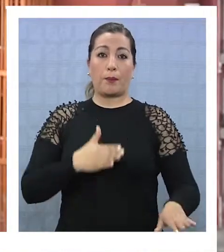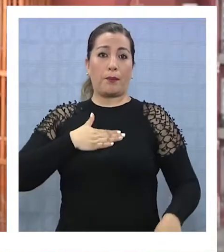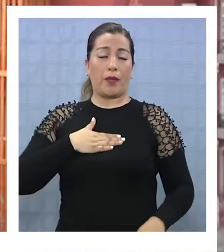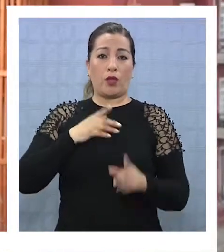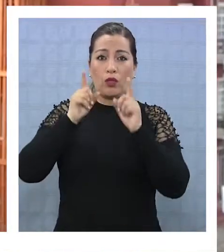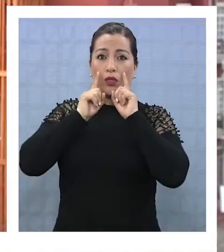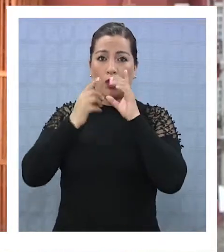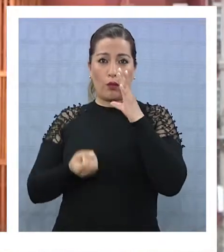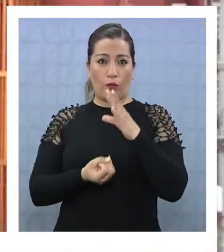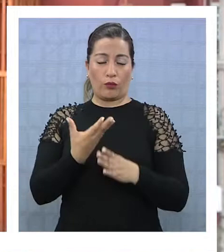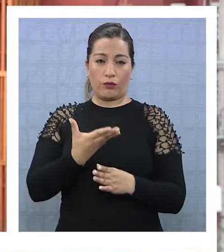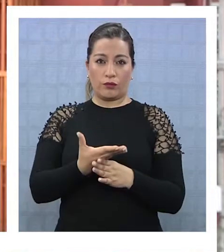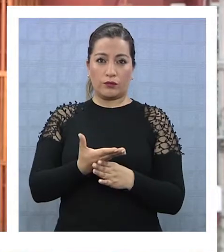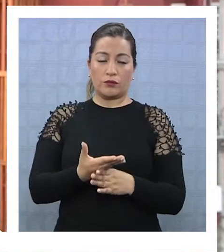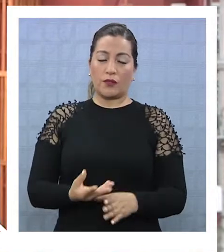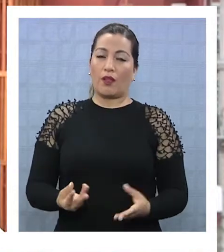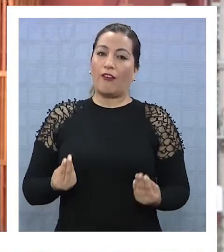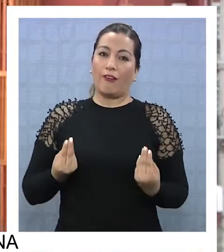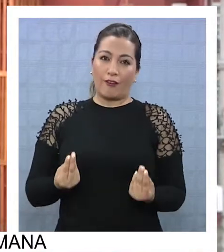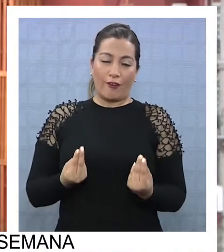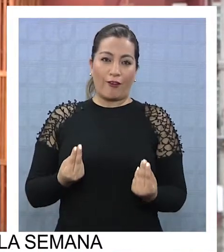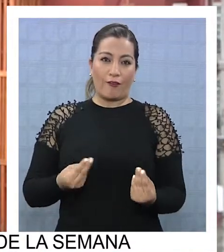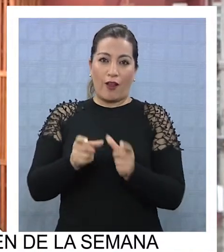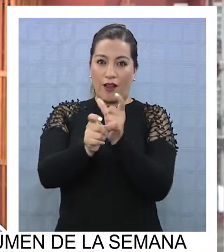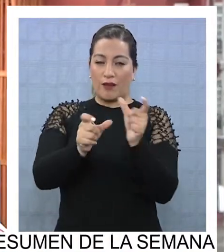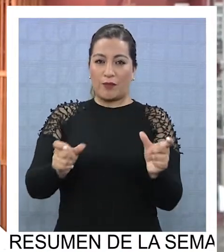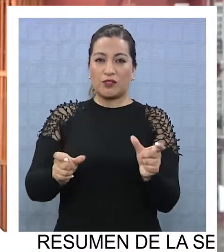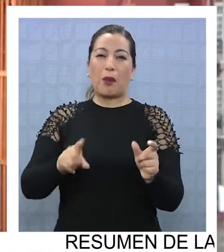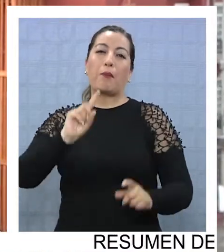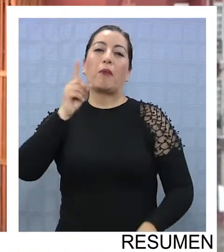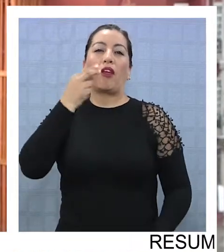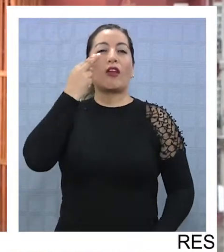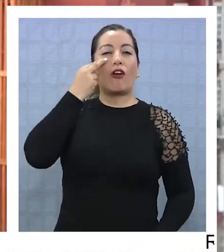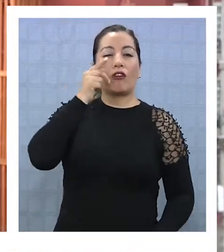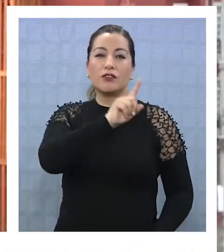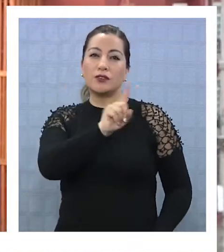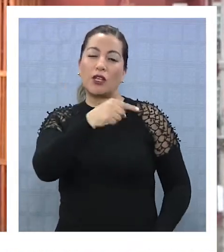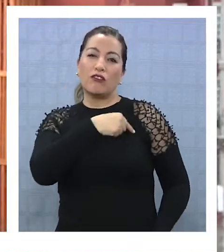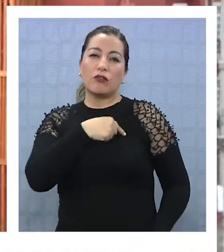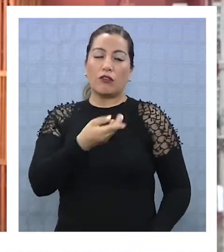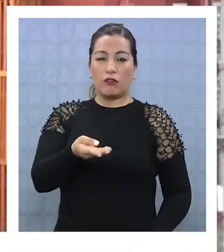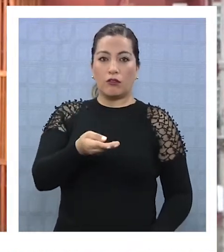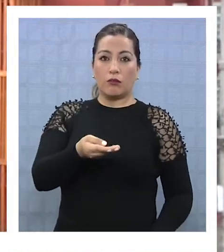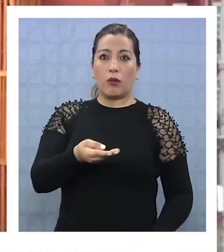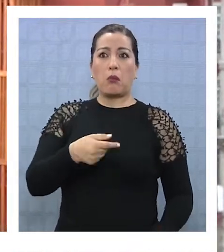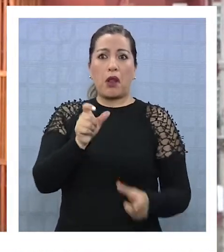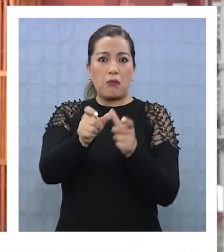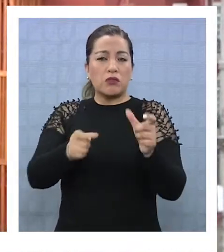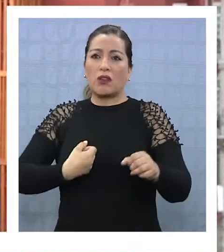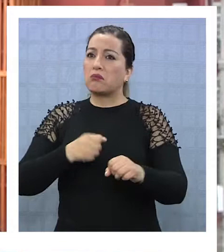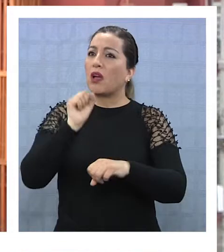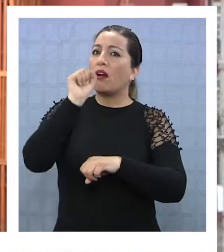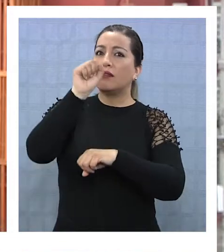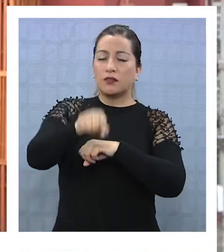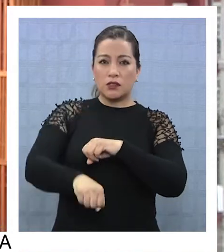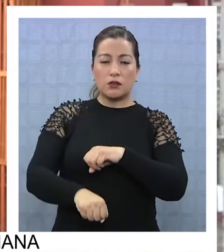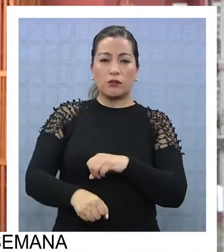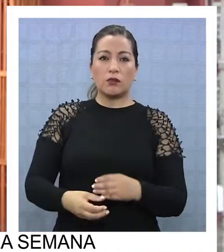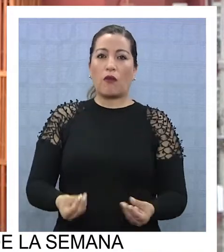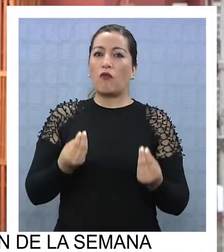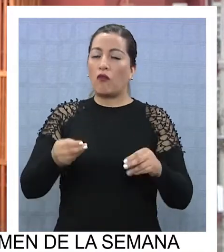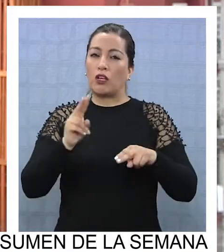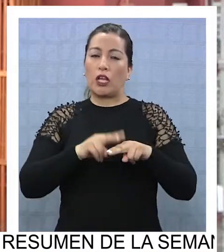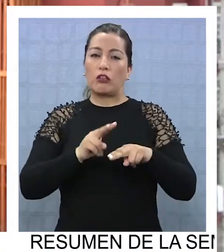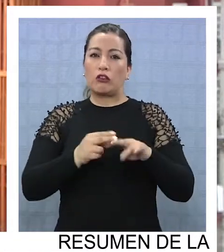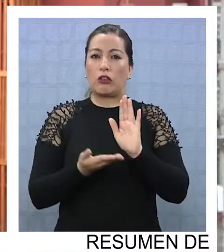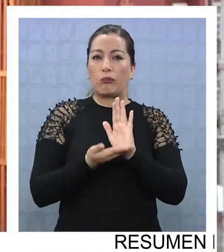hotel es nuevo, obviamente las personas tienen que conocer, pero hemos tenido una aceptación, tenemos